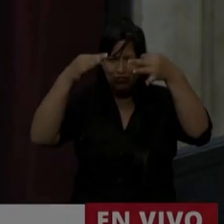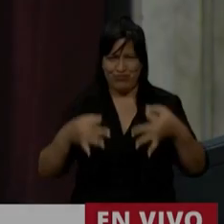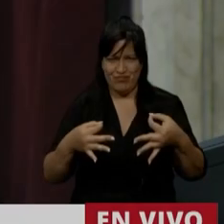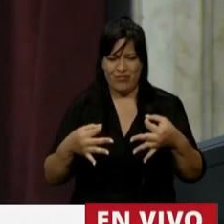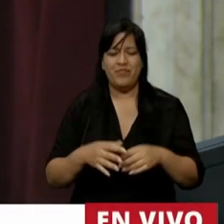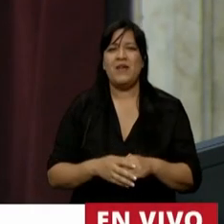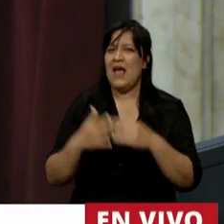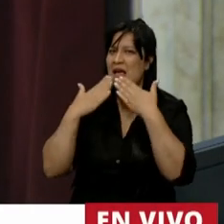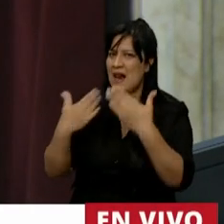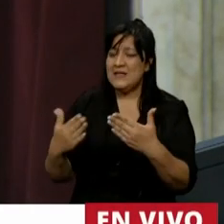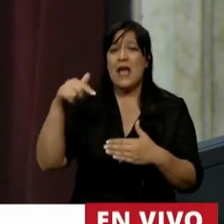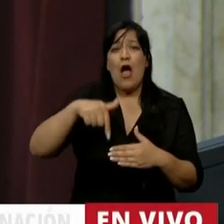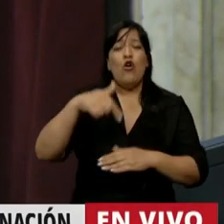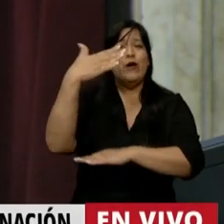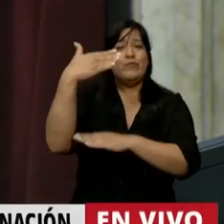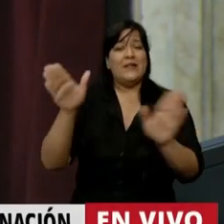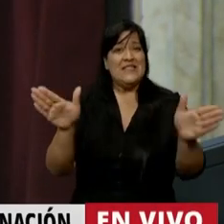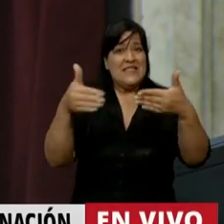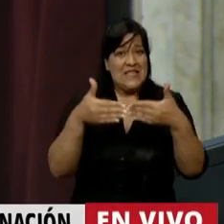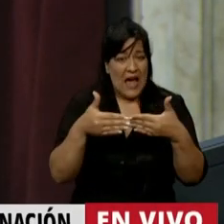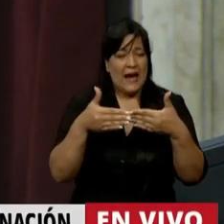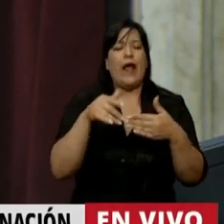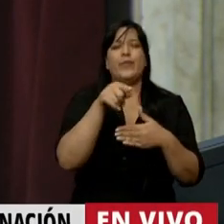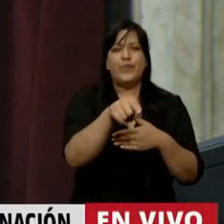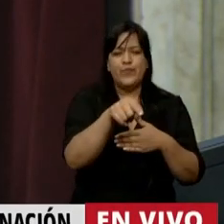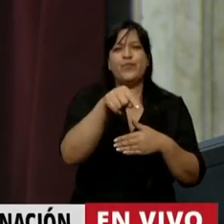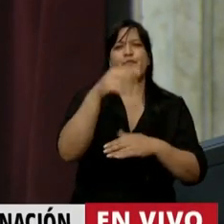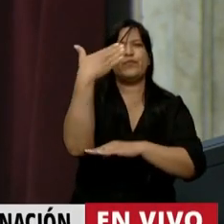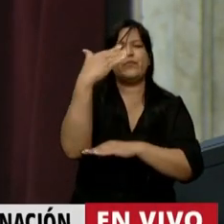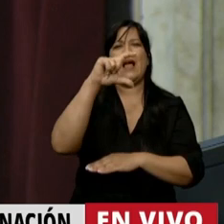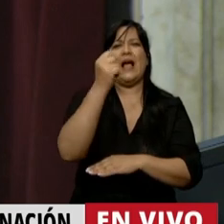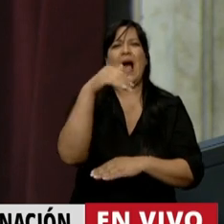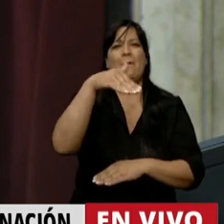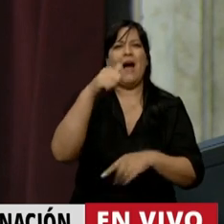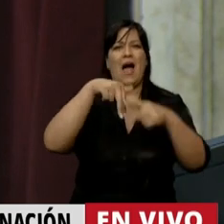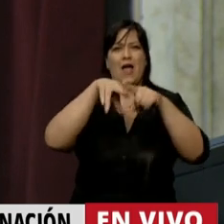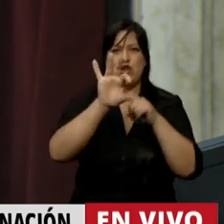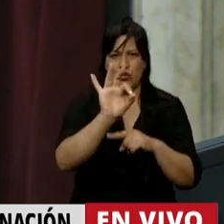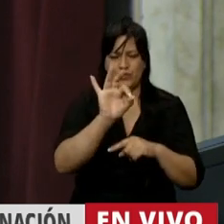Para el discurso de cierre, tiene la palabra la diputada Graciela Camaño.